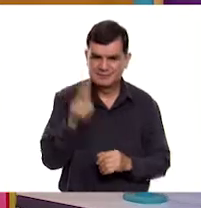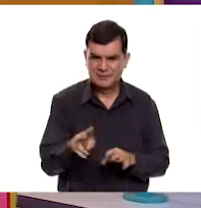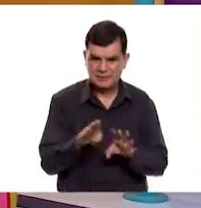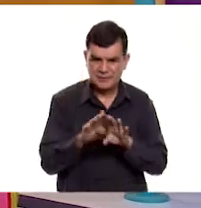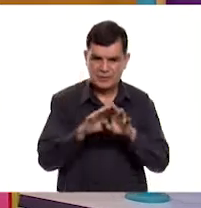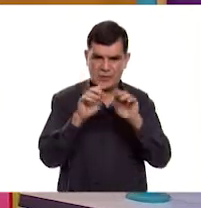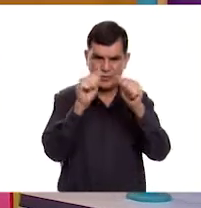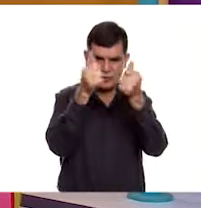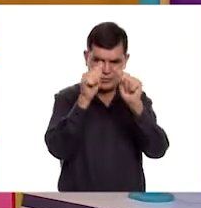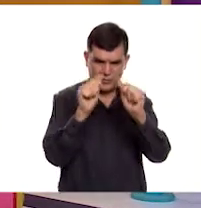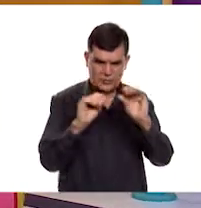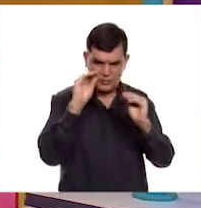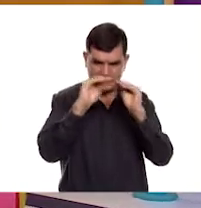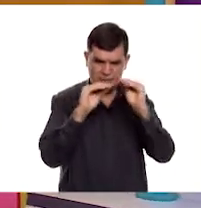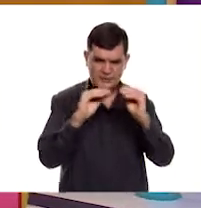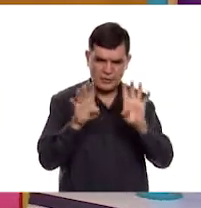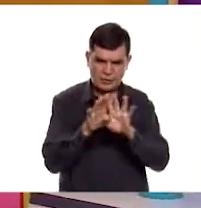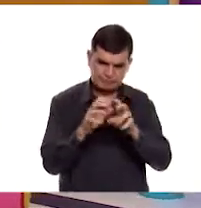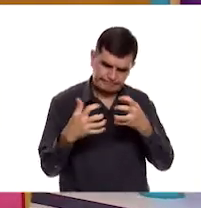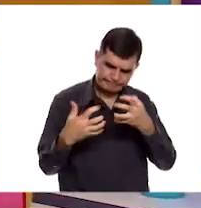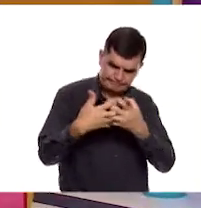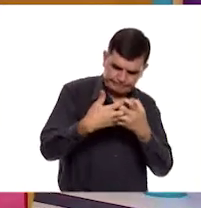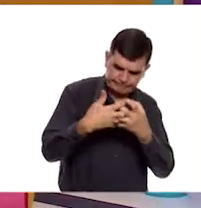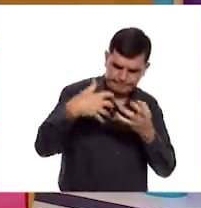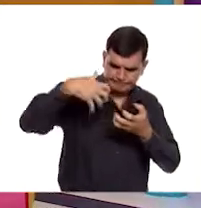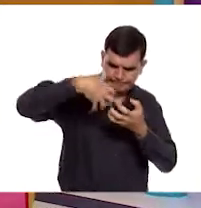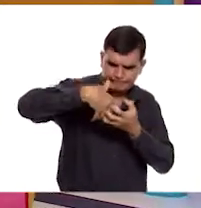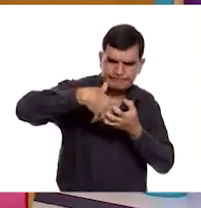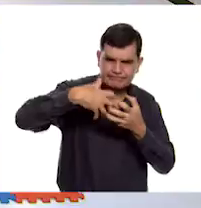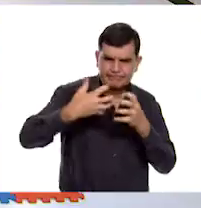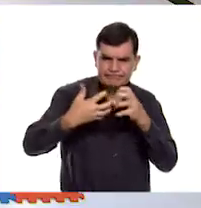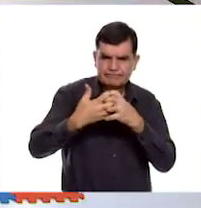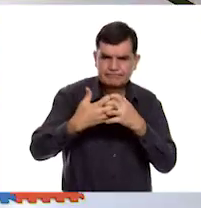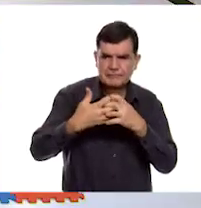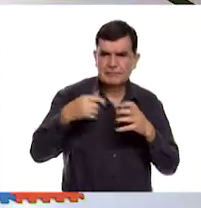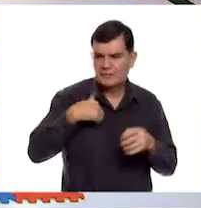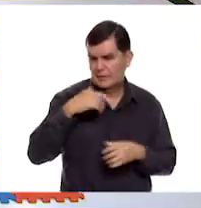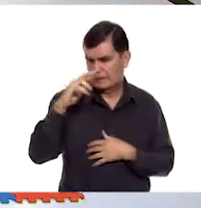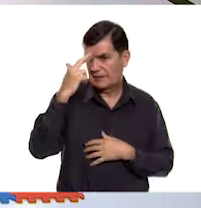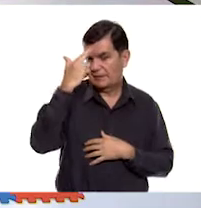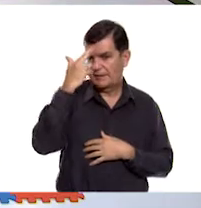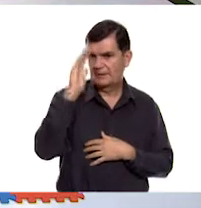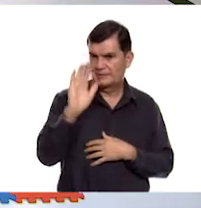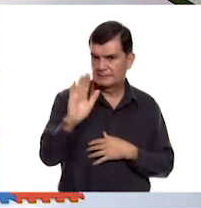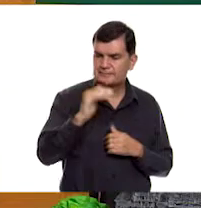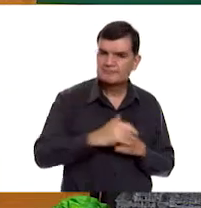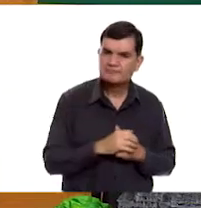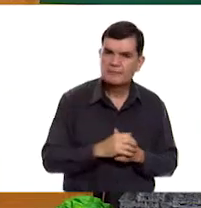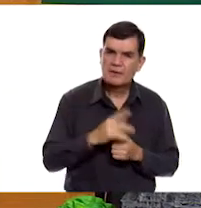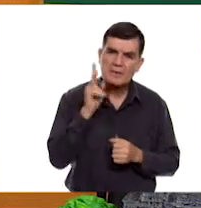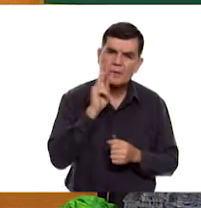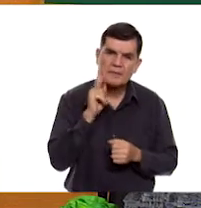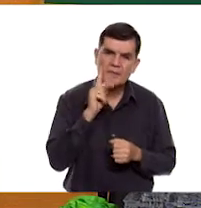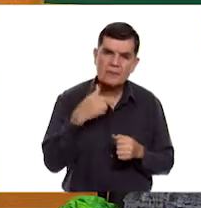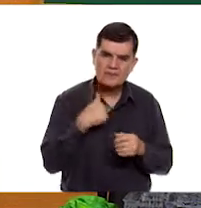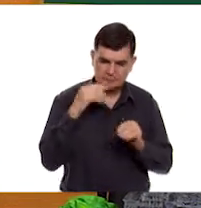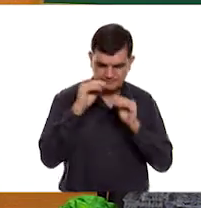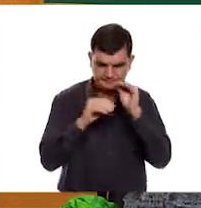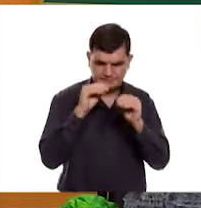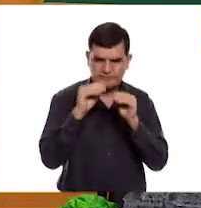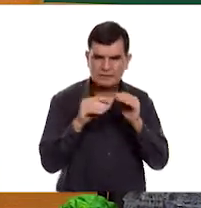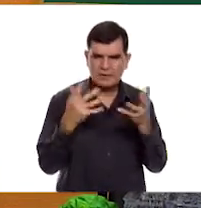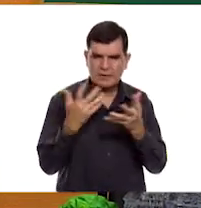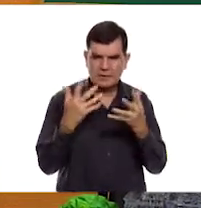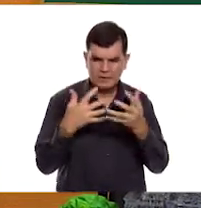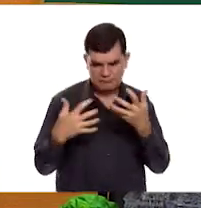escultura de ensamblaje. Así Recuerdo perfecto. Y... A ver. La voy a intentar armar. Vamos a